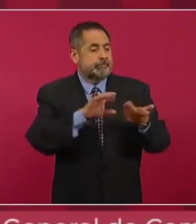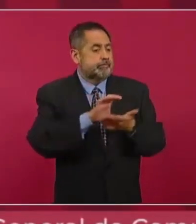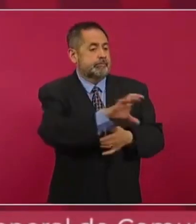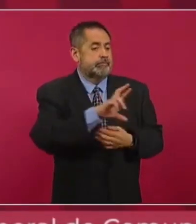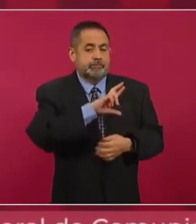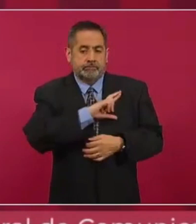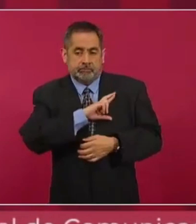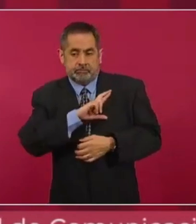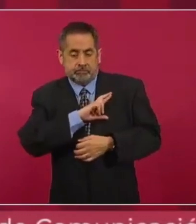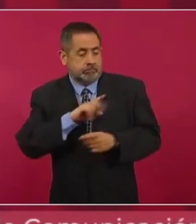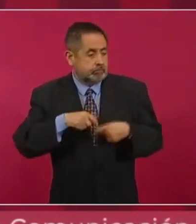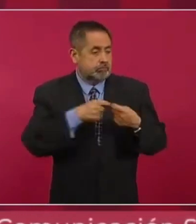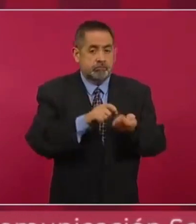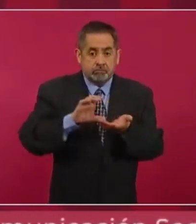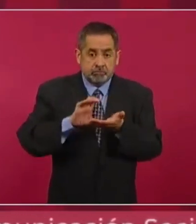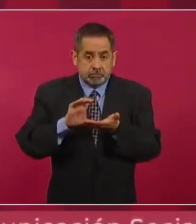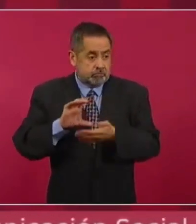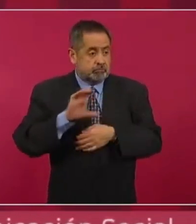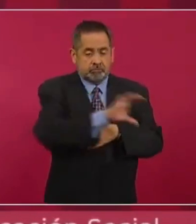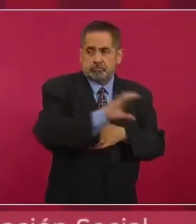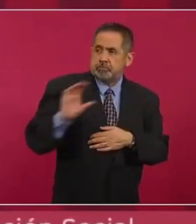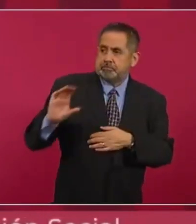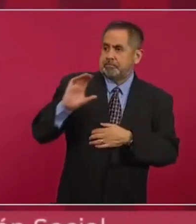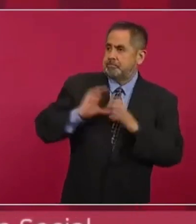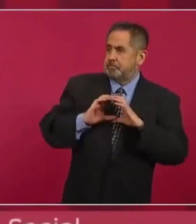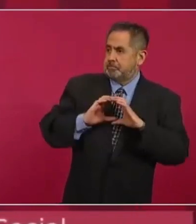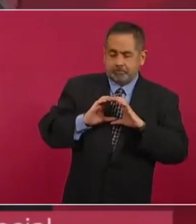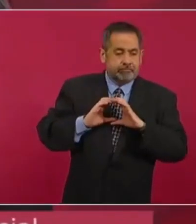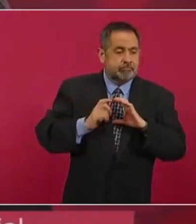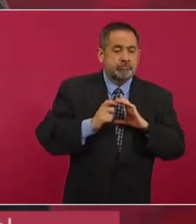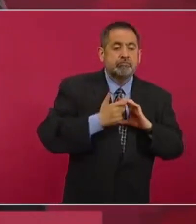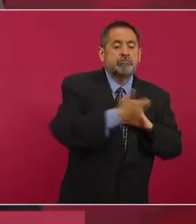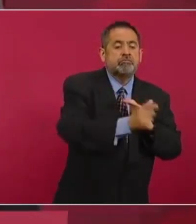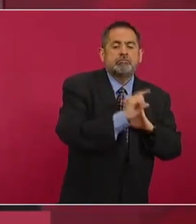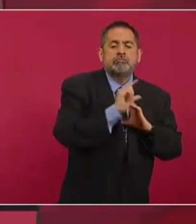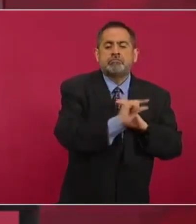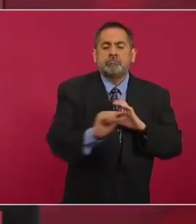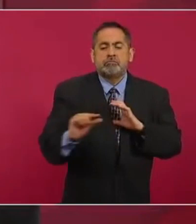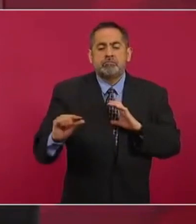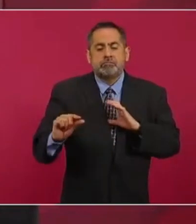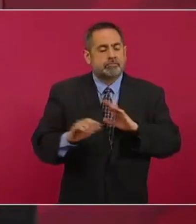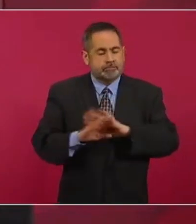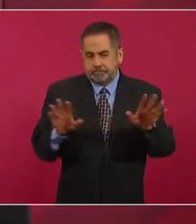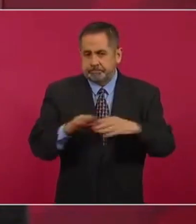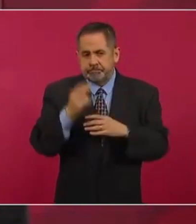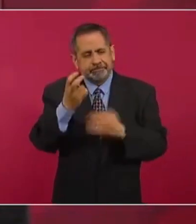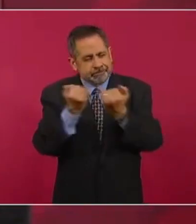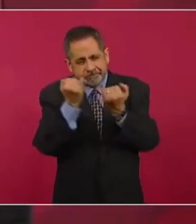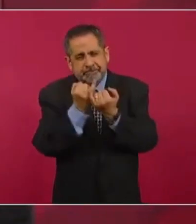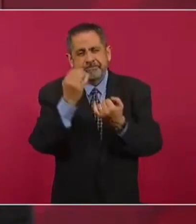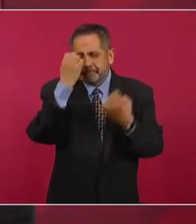y se les daba el dinero a particulares. Entonces, se hizo un análisis